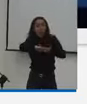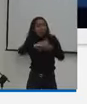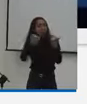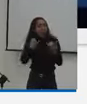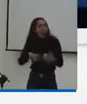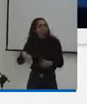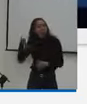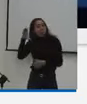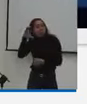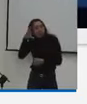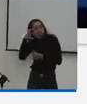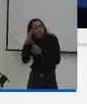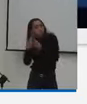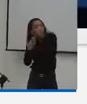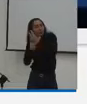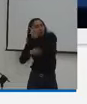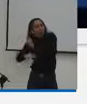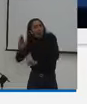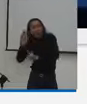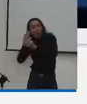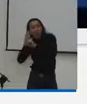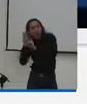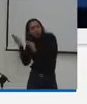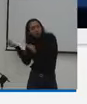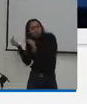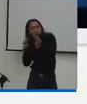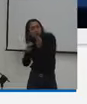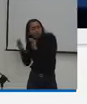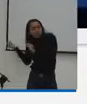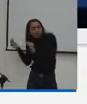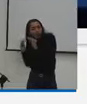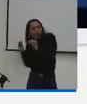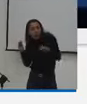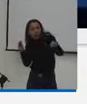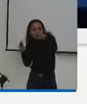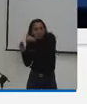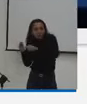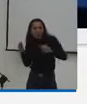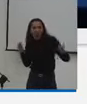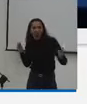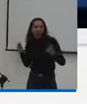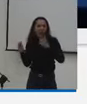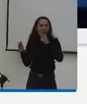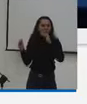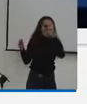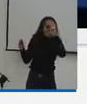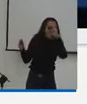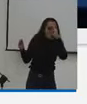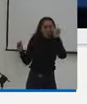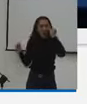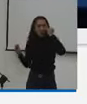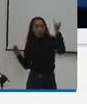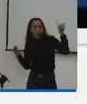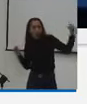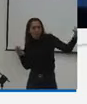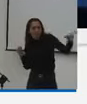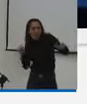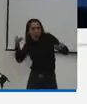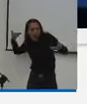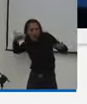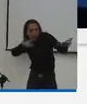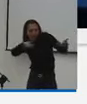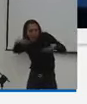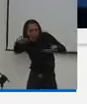del trámite del proyecto de ley serán recibidas todas esas iniciativas que ustedes tengan